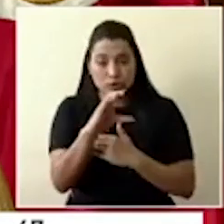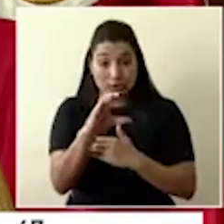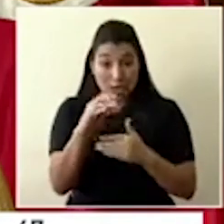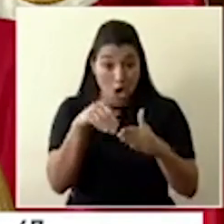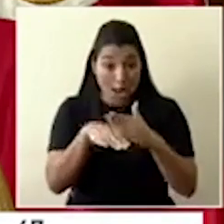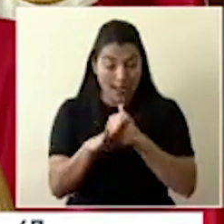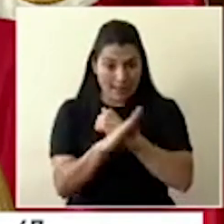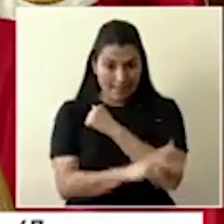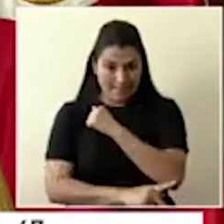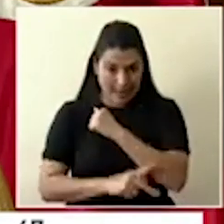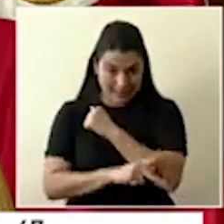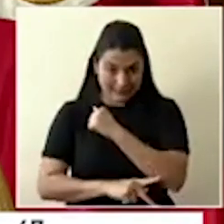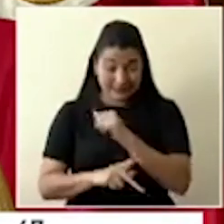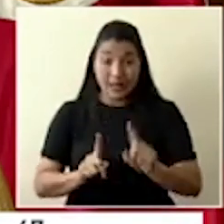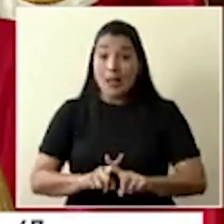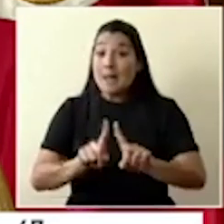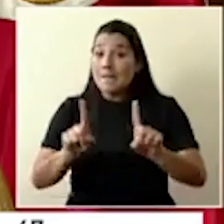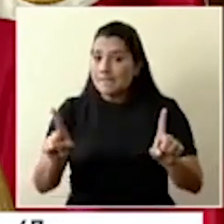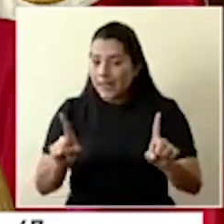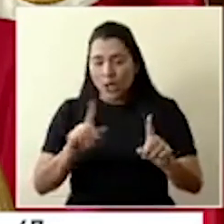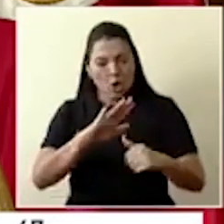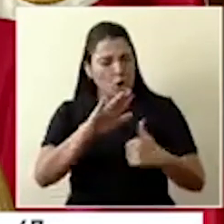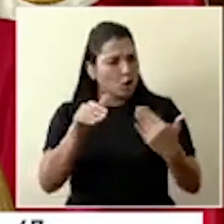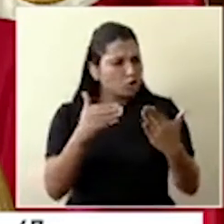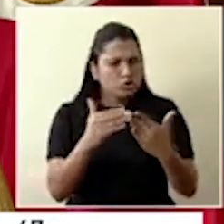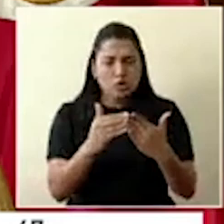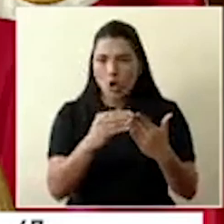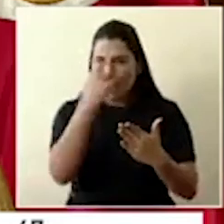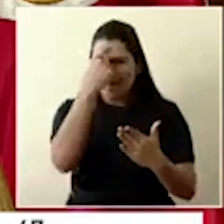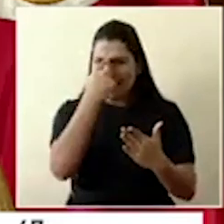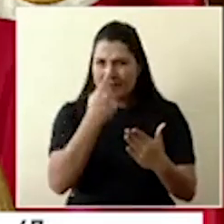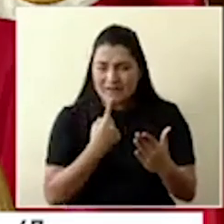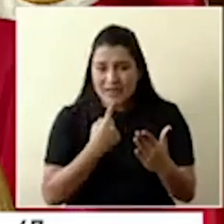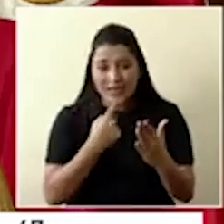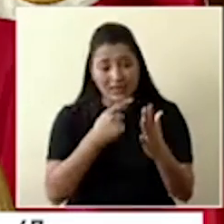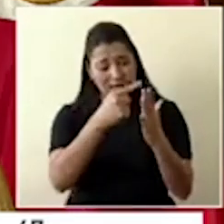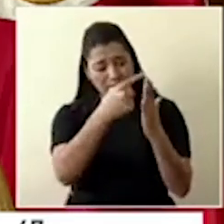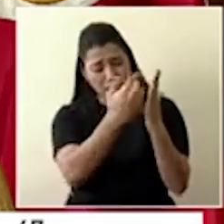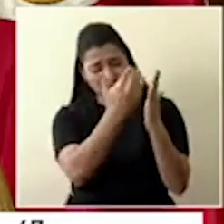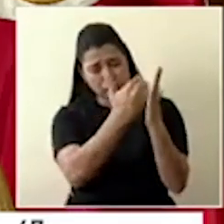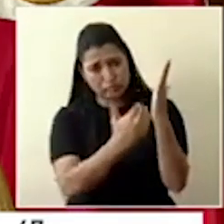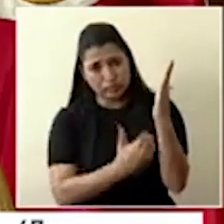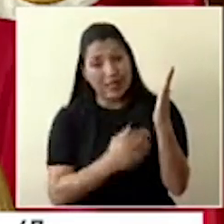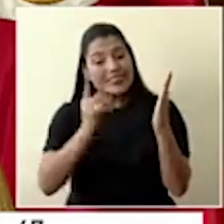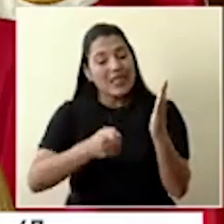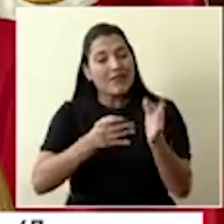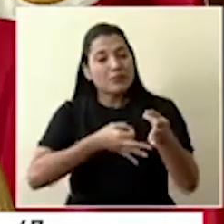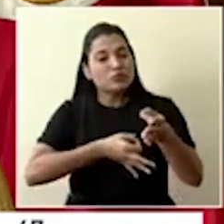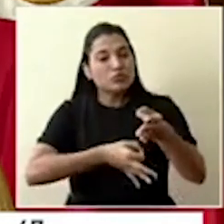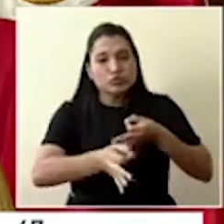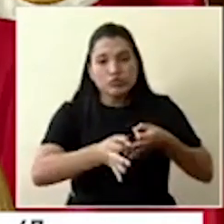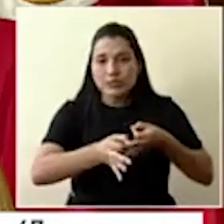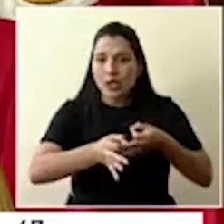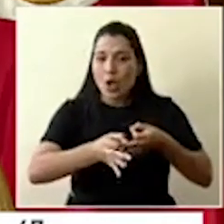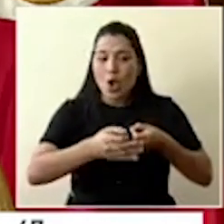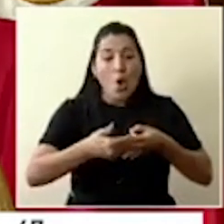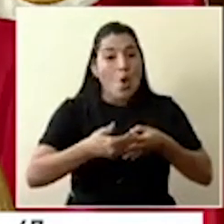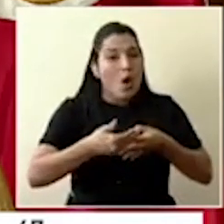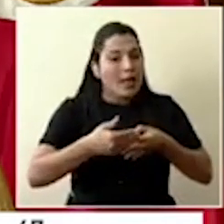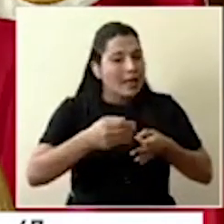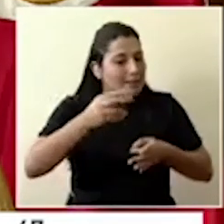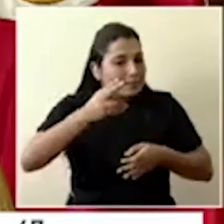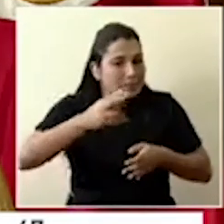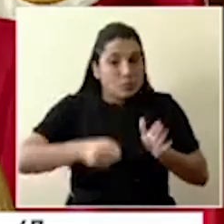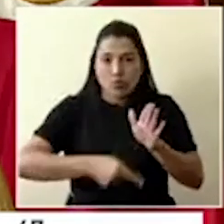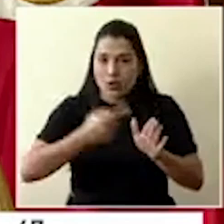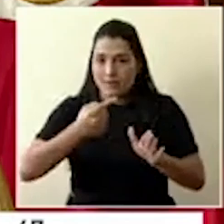se busca es, en todos los perfiles de ese personal que está en la atención, sustituirlos en el momento que se pueda cuando